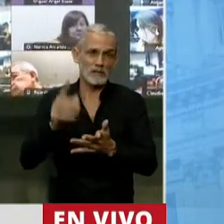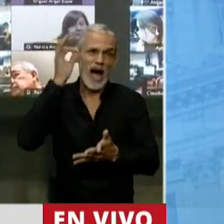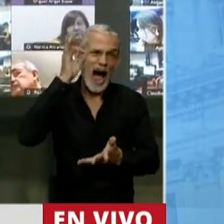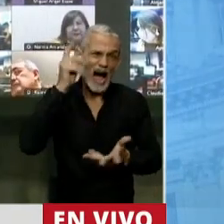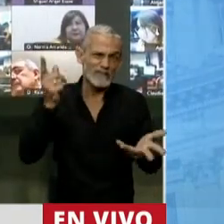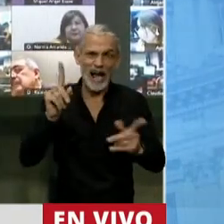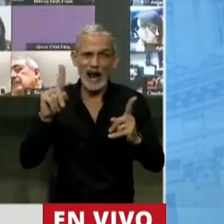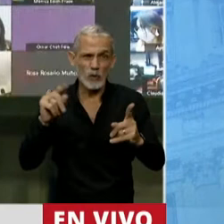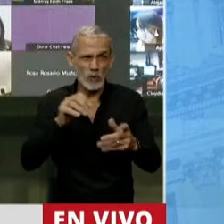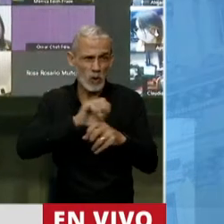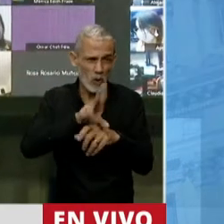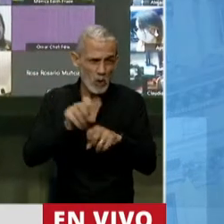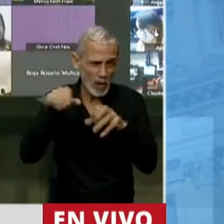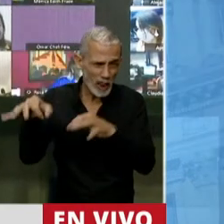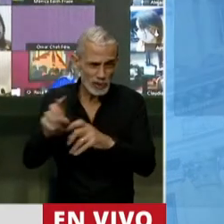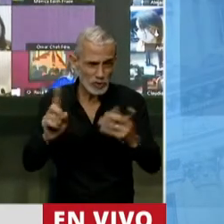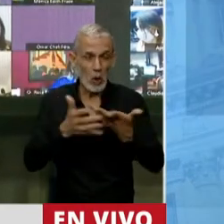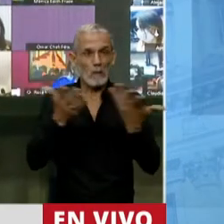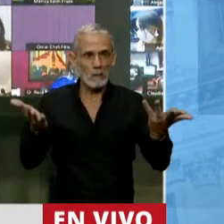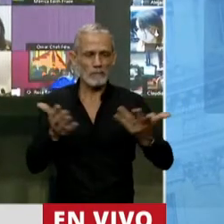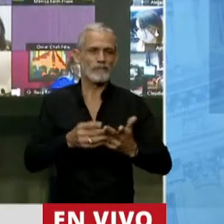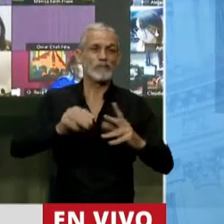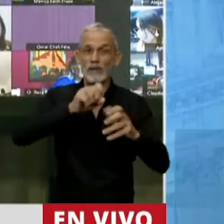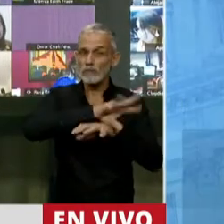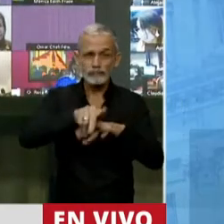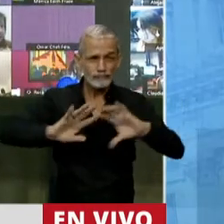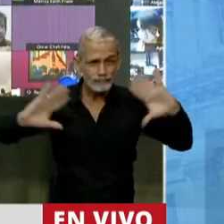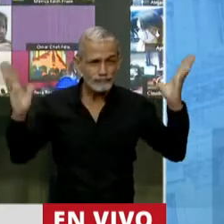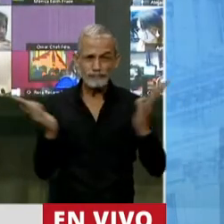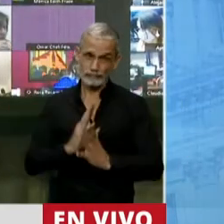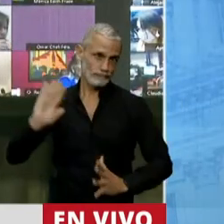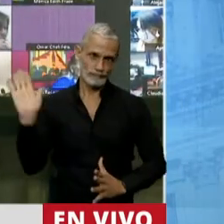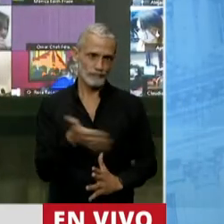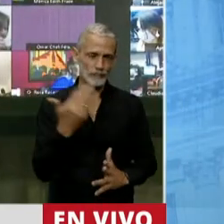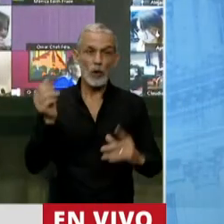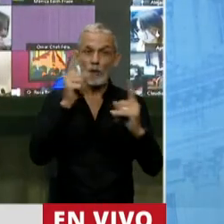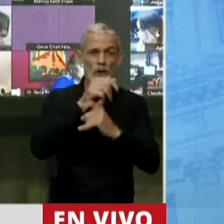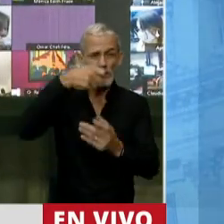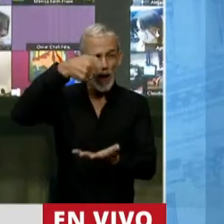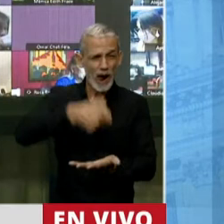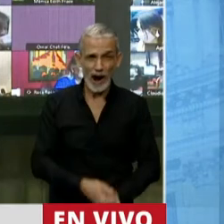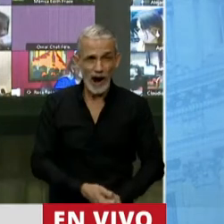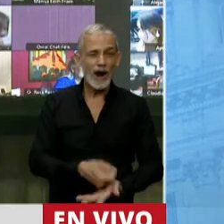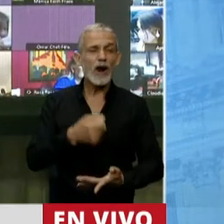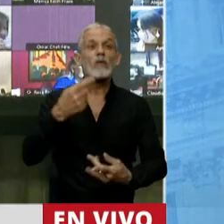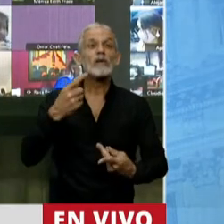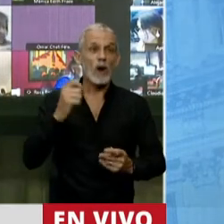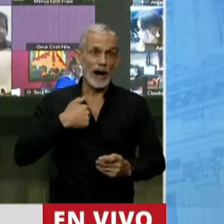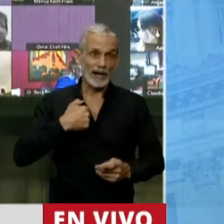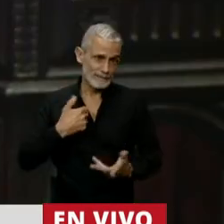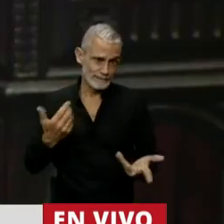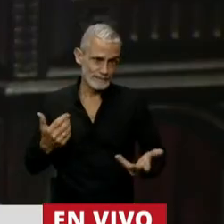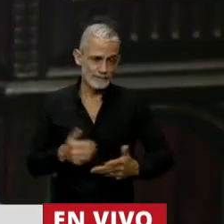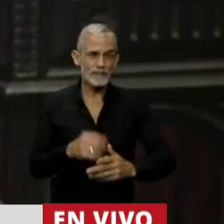África sobre todo algunos. O la pandemia fue para todo. Y este problema que estamos últimos en la cola, es lo